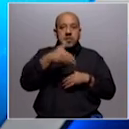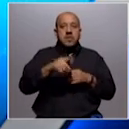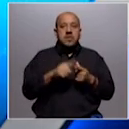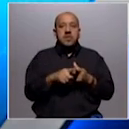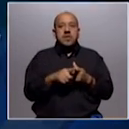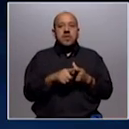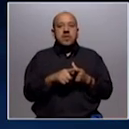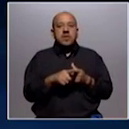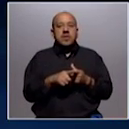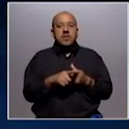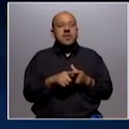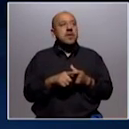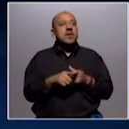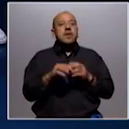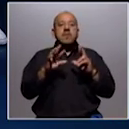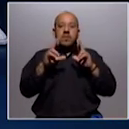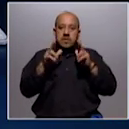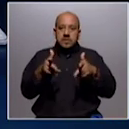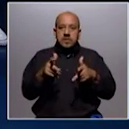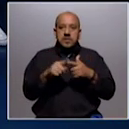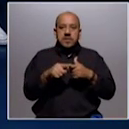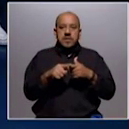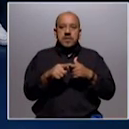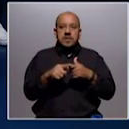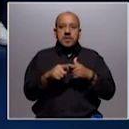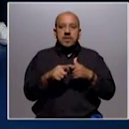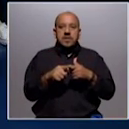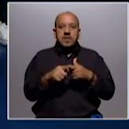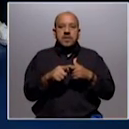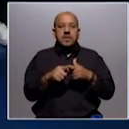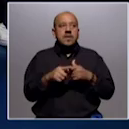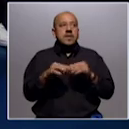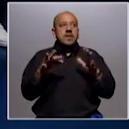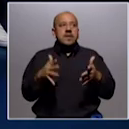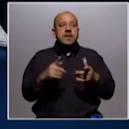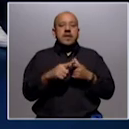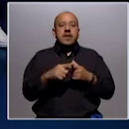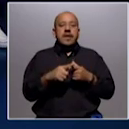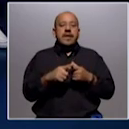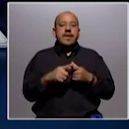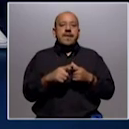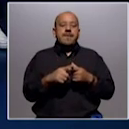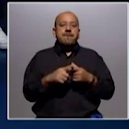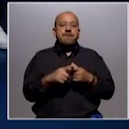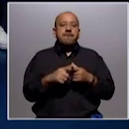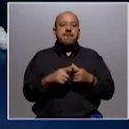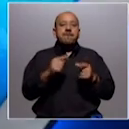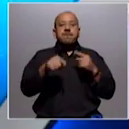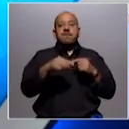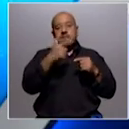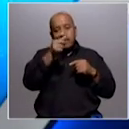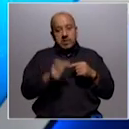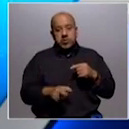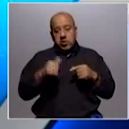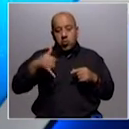a que vamos a recordarle a la audiencia que no lo tiene presente a este caso. Sí, básicamente lo que hicieron fue... A ver, fue un militante,